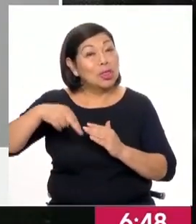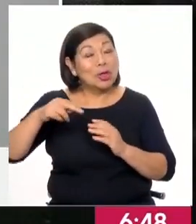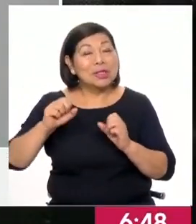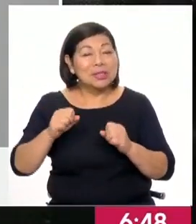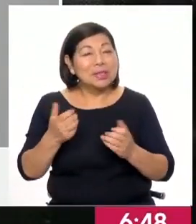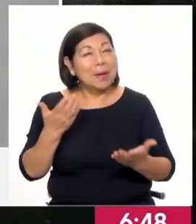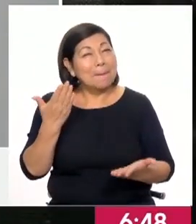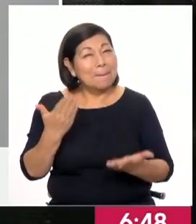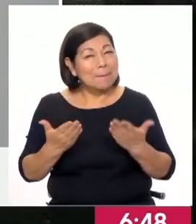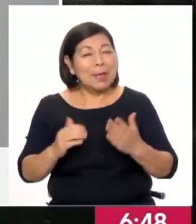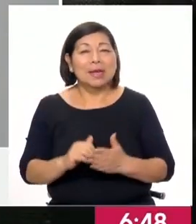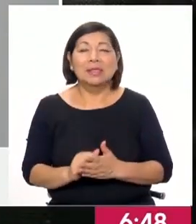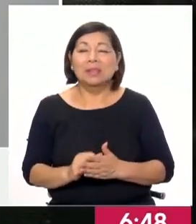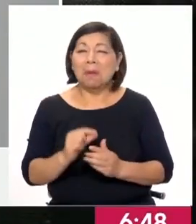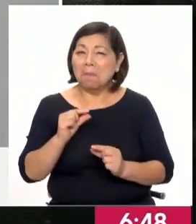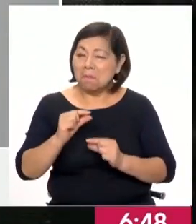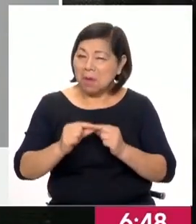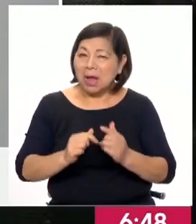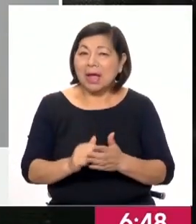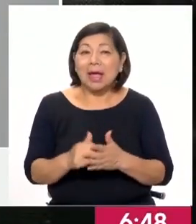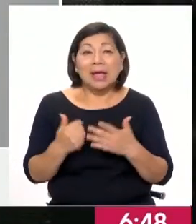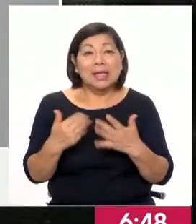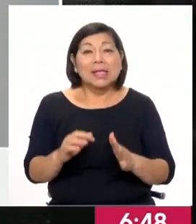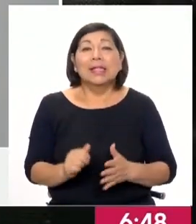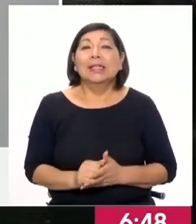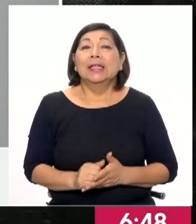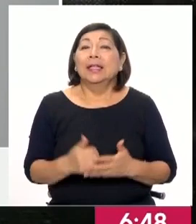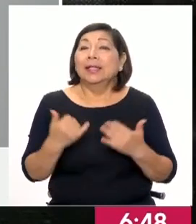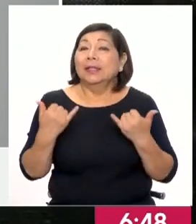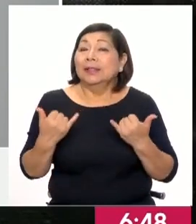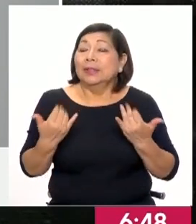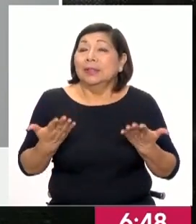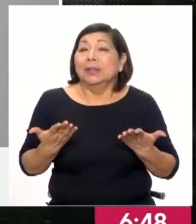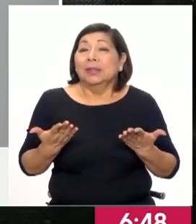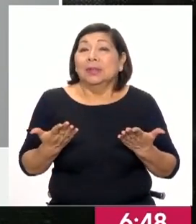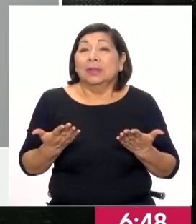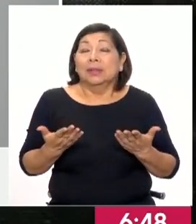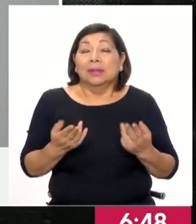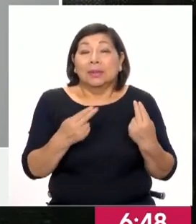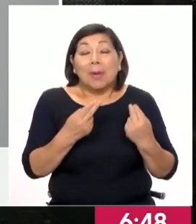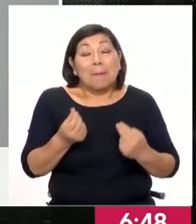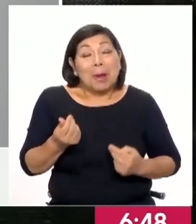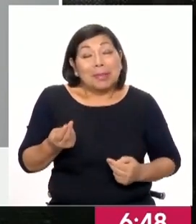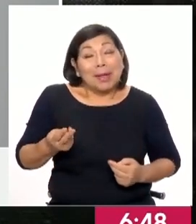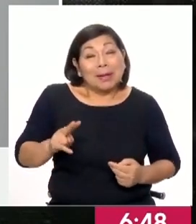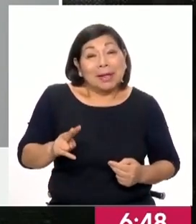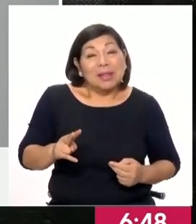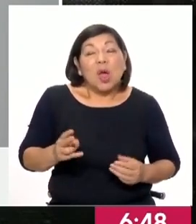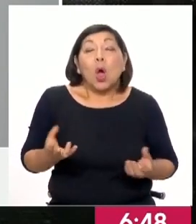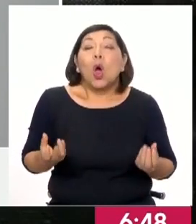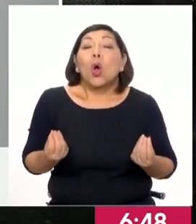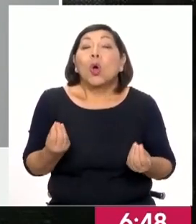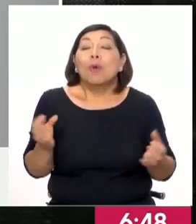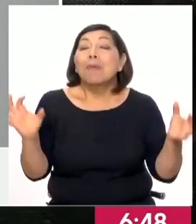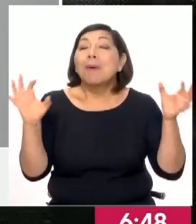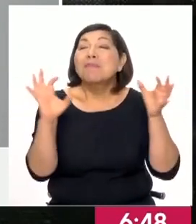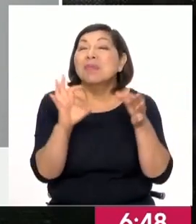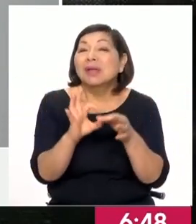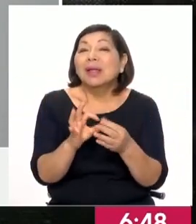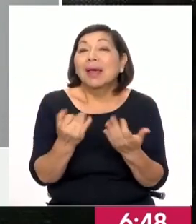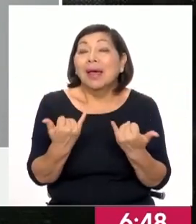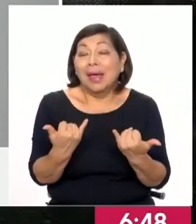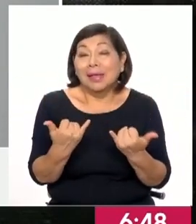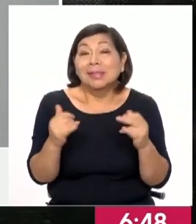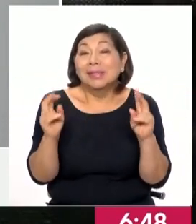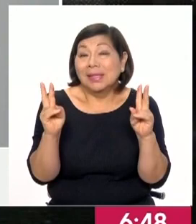sí parece que está pasando es que ya esa subida de precios está asociada básicamente a